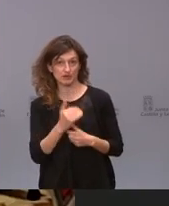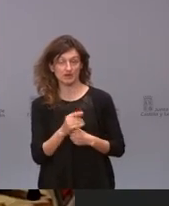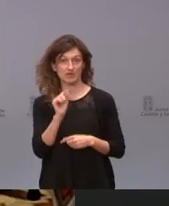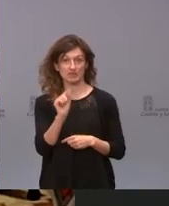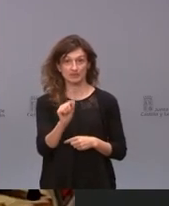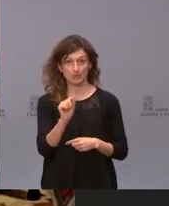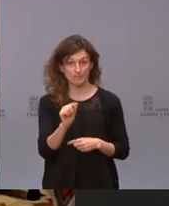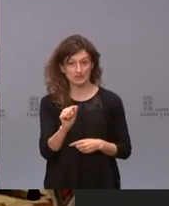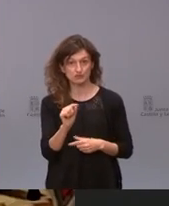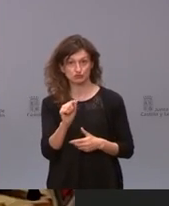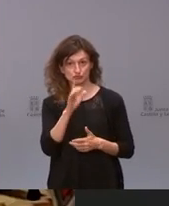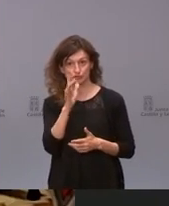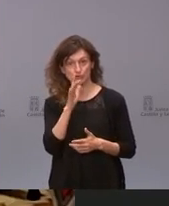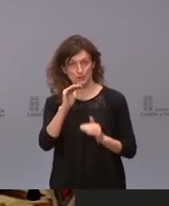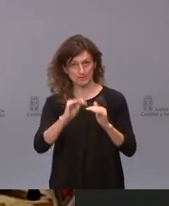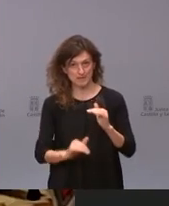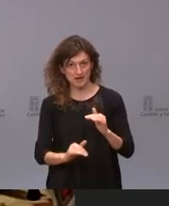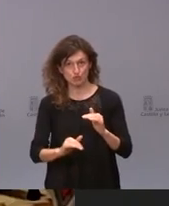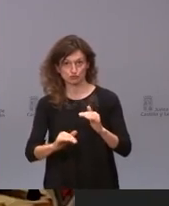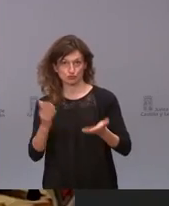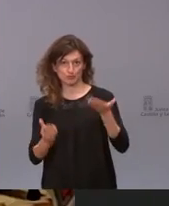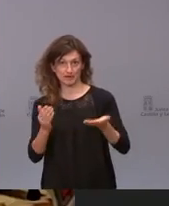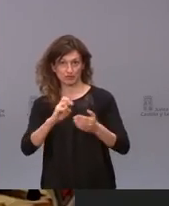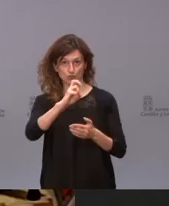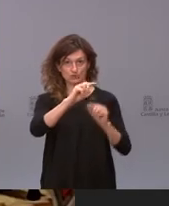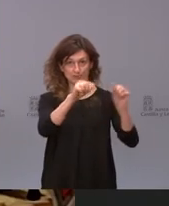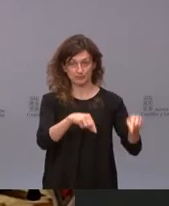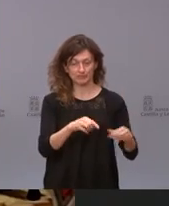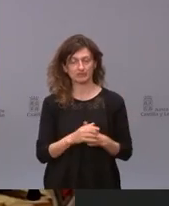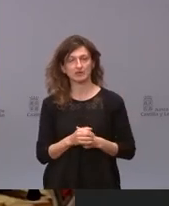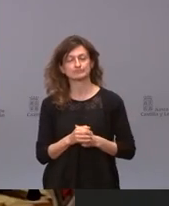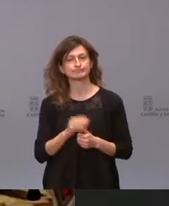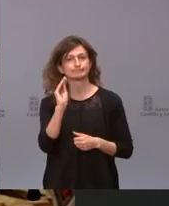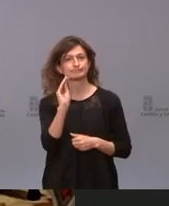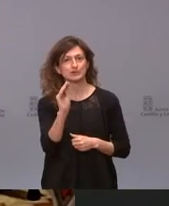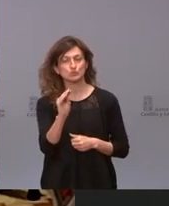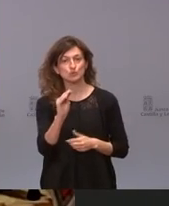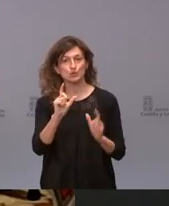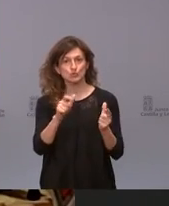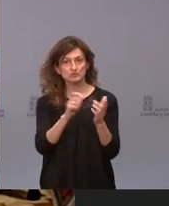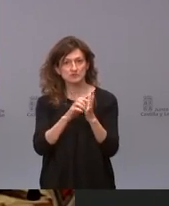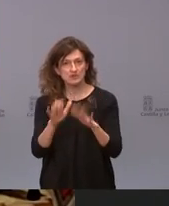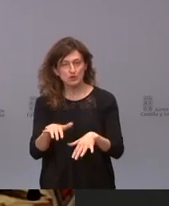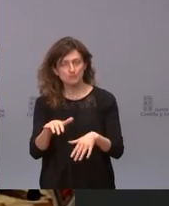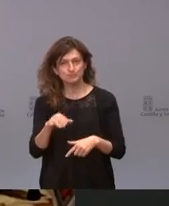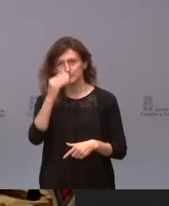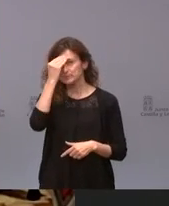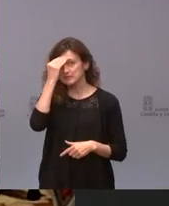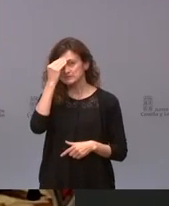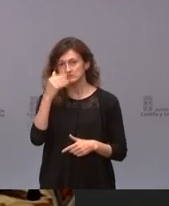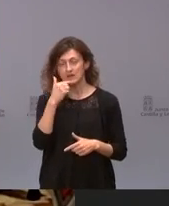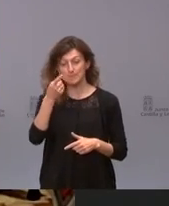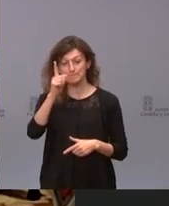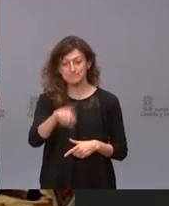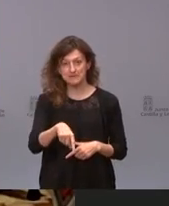momento pues están siendo más bajos que en otras provincias la pregunta es si la Junta se plantea durante este